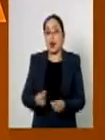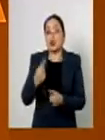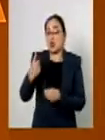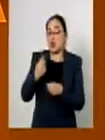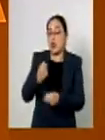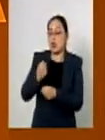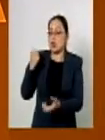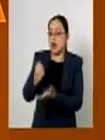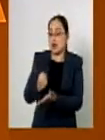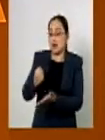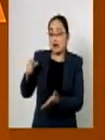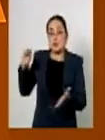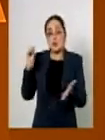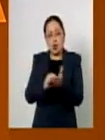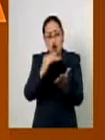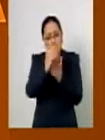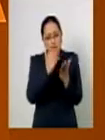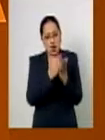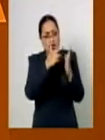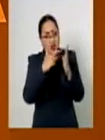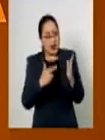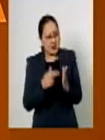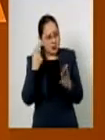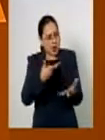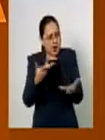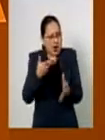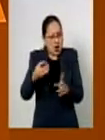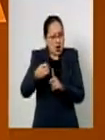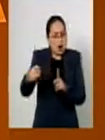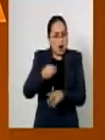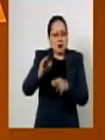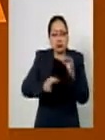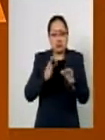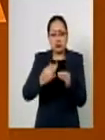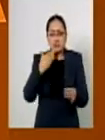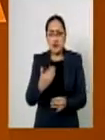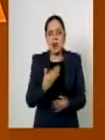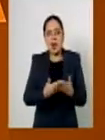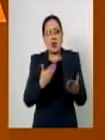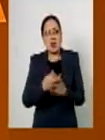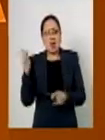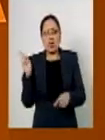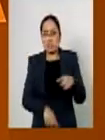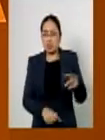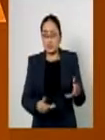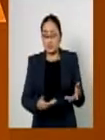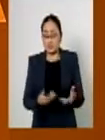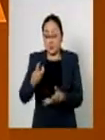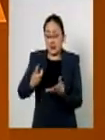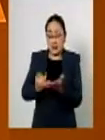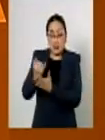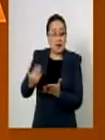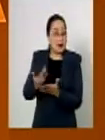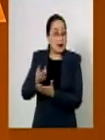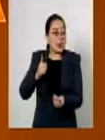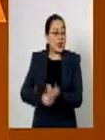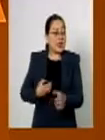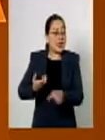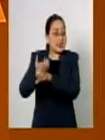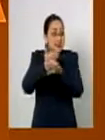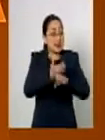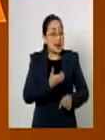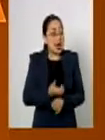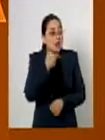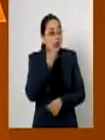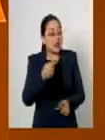puso criterios para su uso. Se propone en este dictamen que las entidades federativas clasificadas